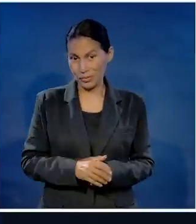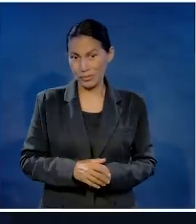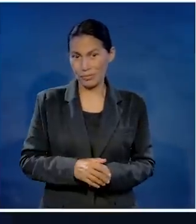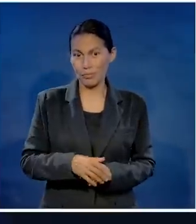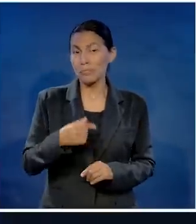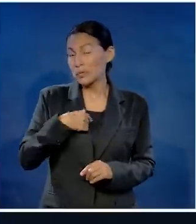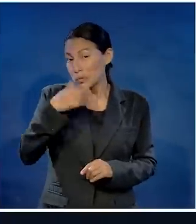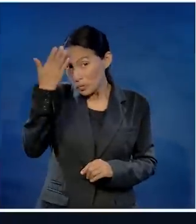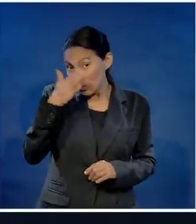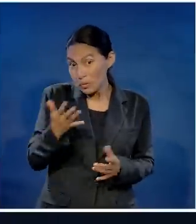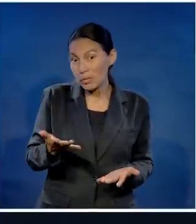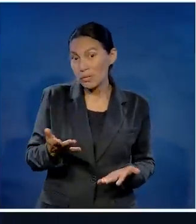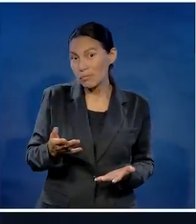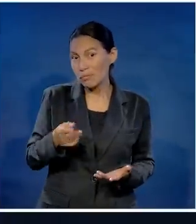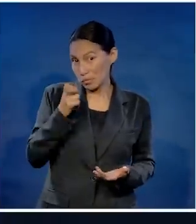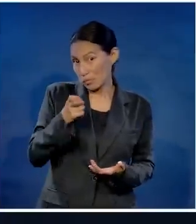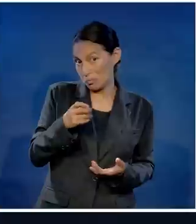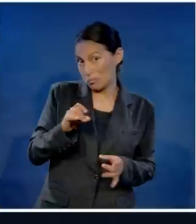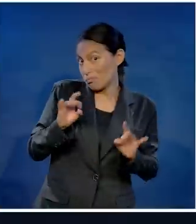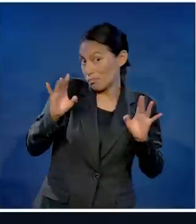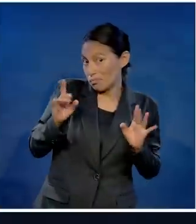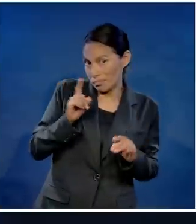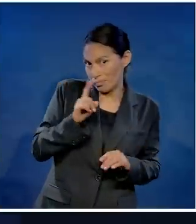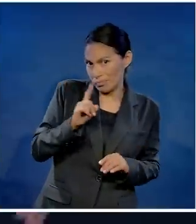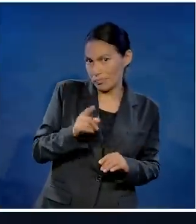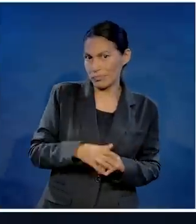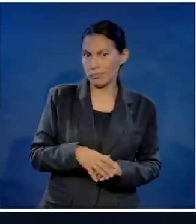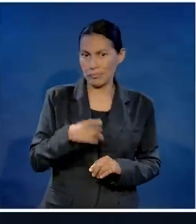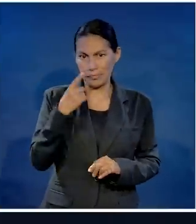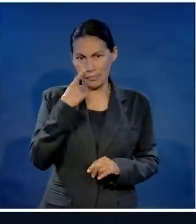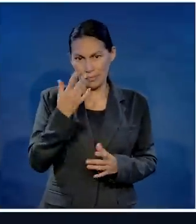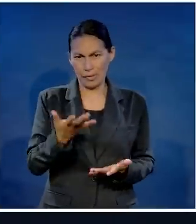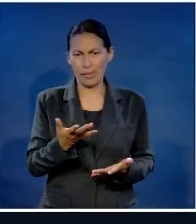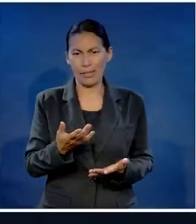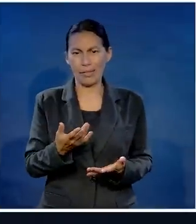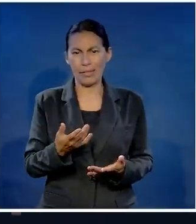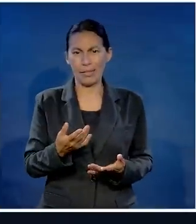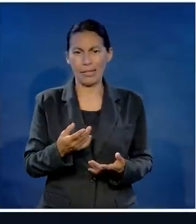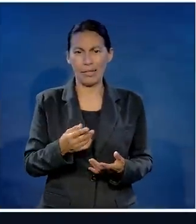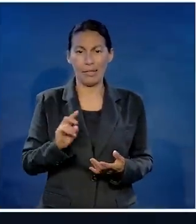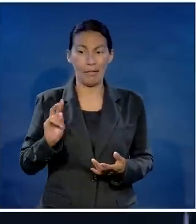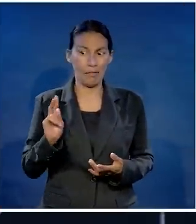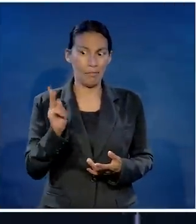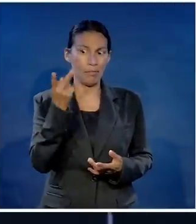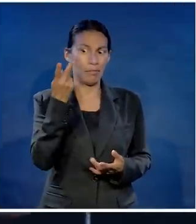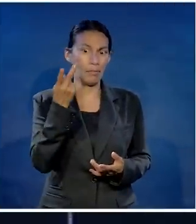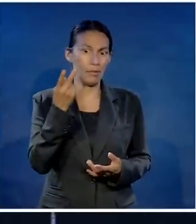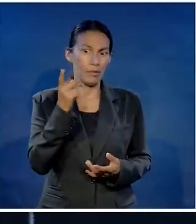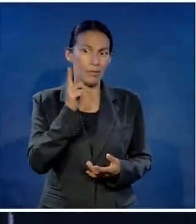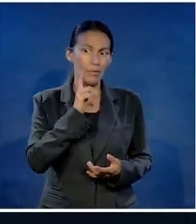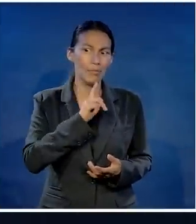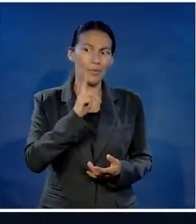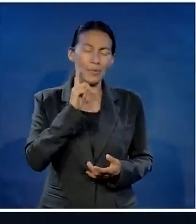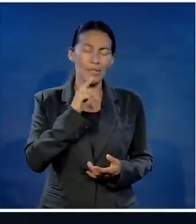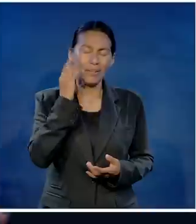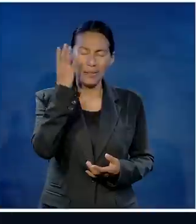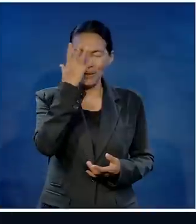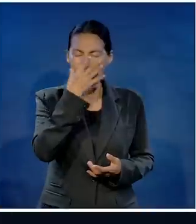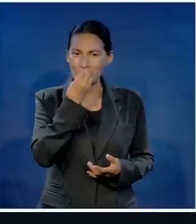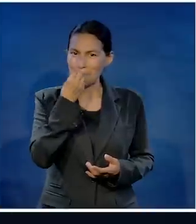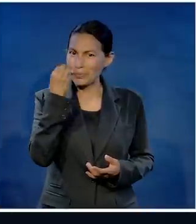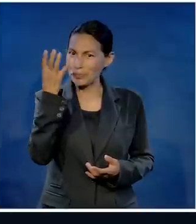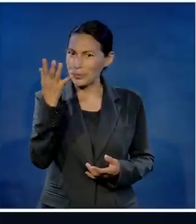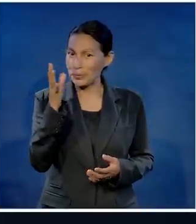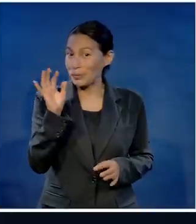esposa si yo hubiera sabido no me hubiera pasado esto pero como no sabía a esa edad que la hermona está creciendo de